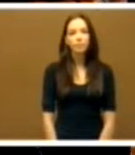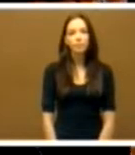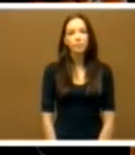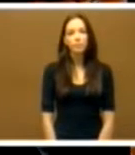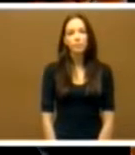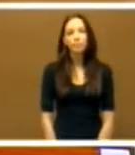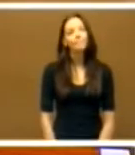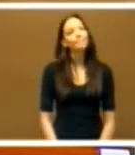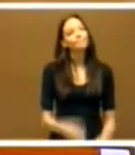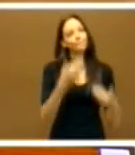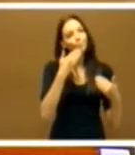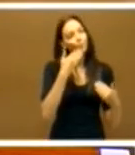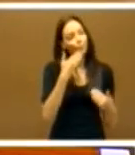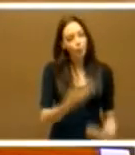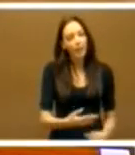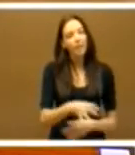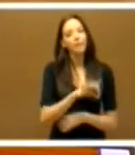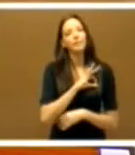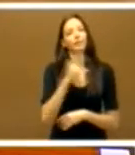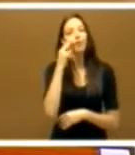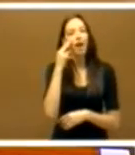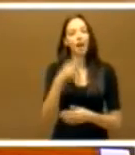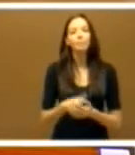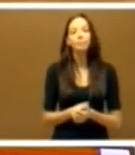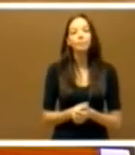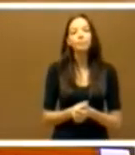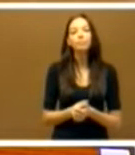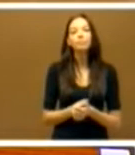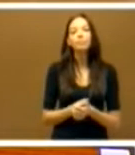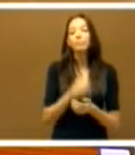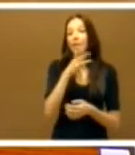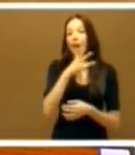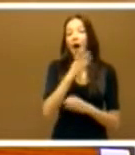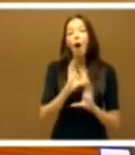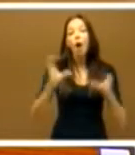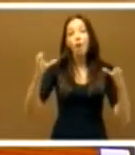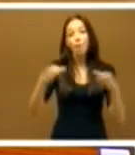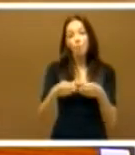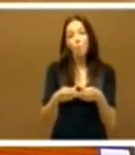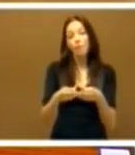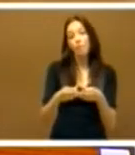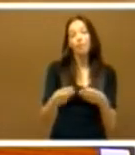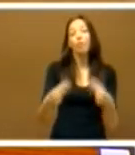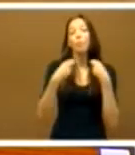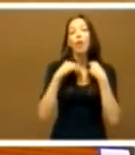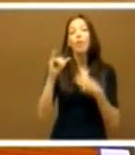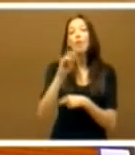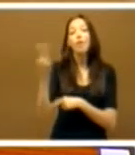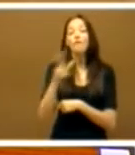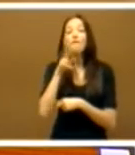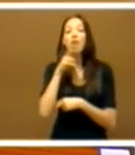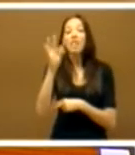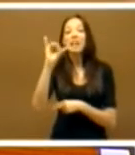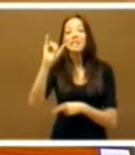Muchas gracias, señor Fernández Mara. Por la agrupación de diputados Izquierda Unida Verdesíes, tiene la palabra el señor